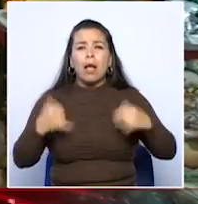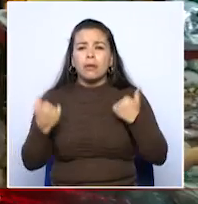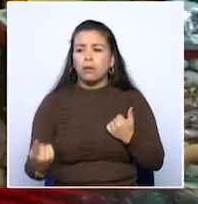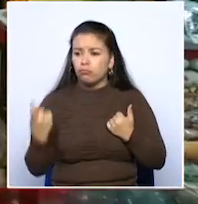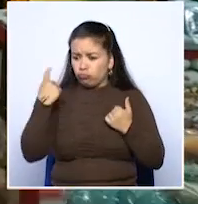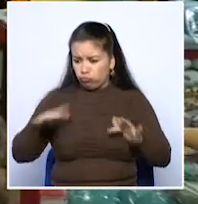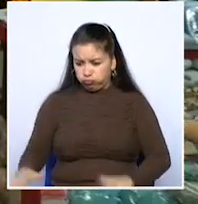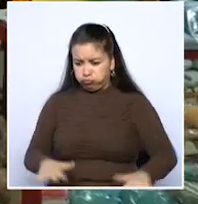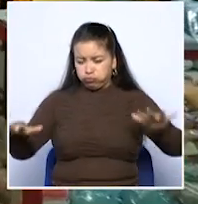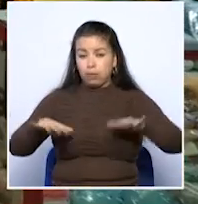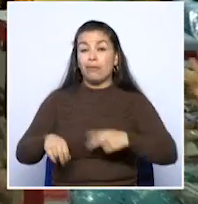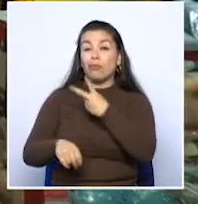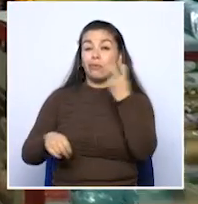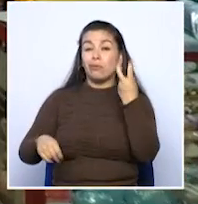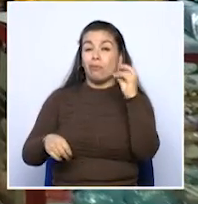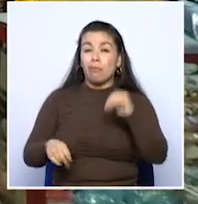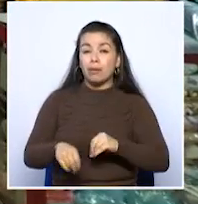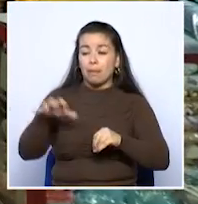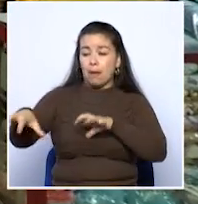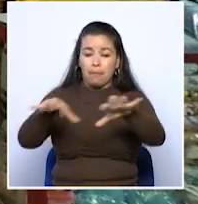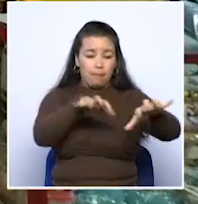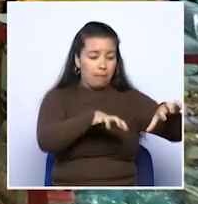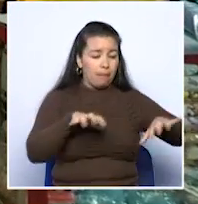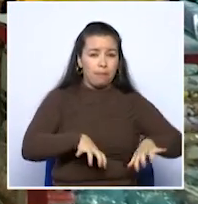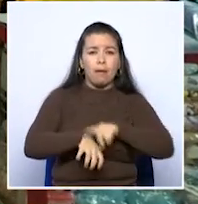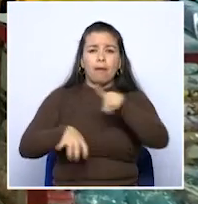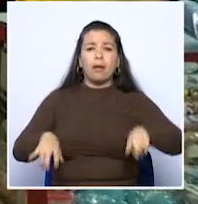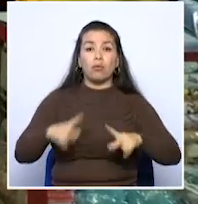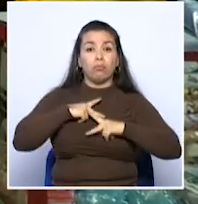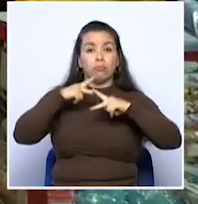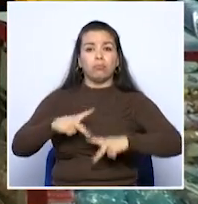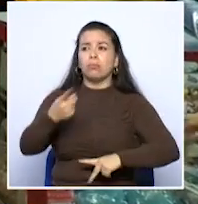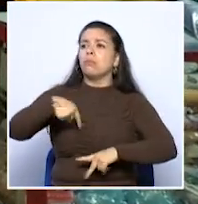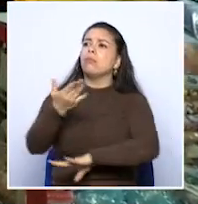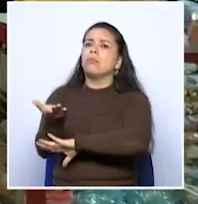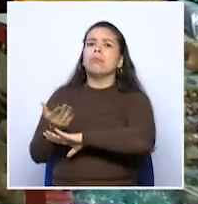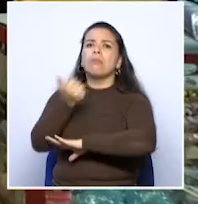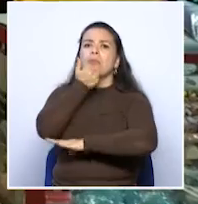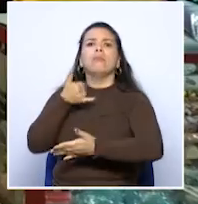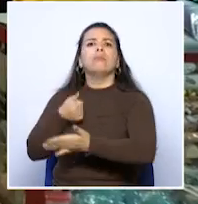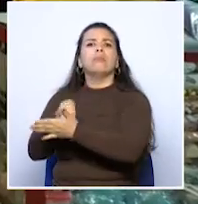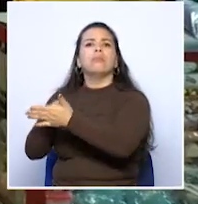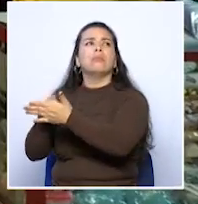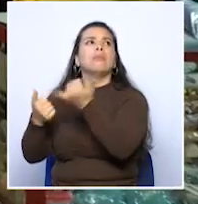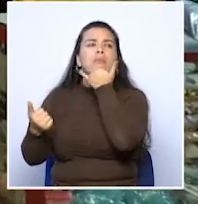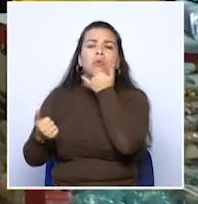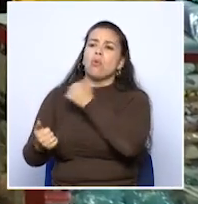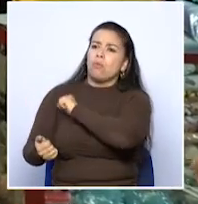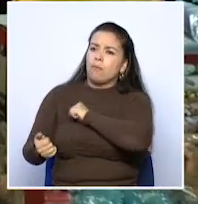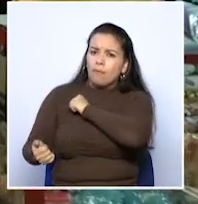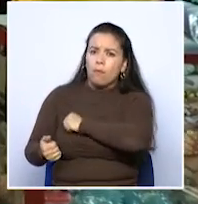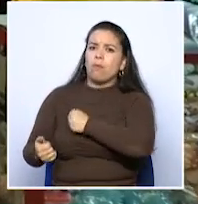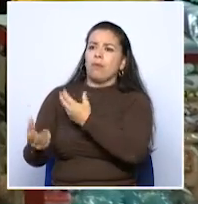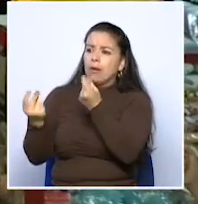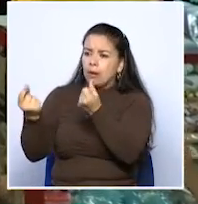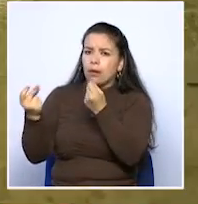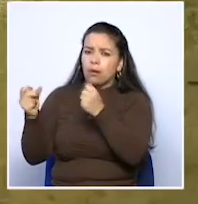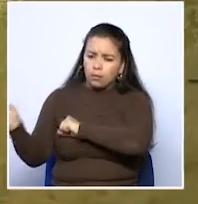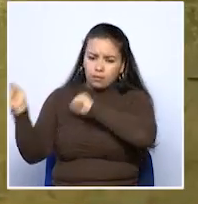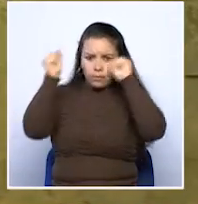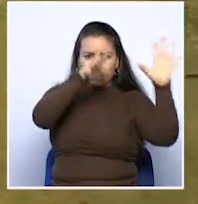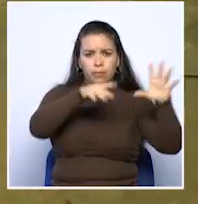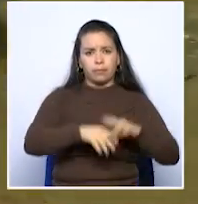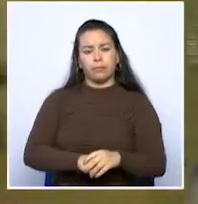agua aquí. Son más de 220 locales comerciales, sus propietarios están exigiendo celeridad con la administración municipal para su traslado.